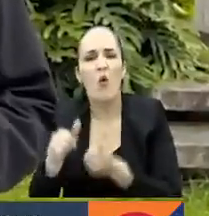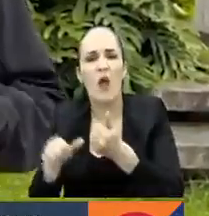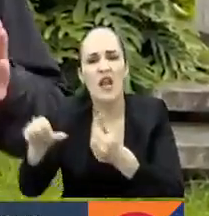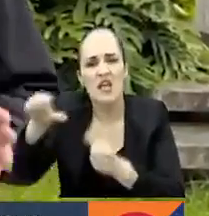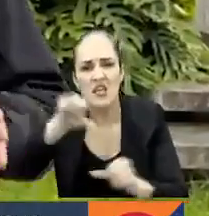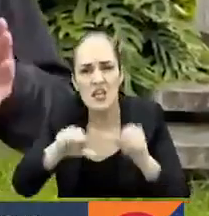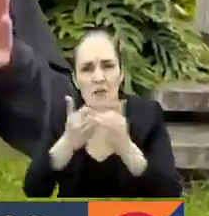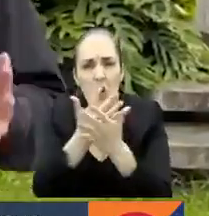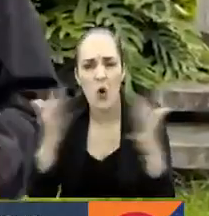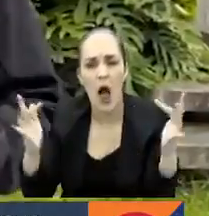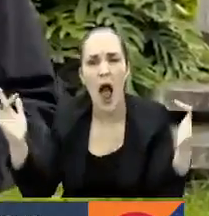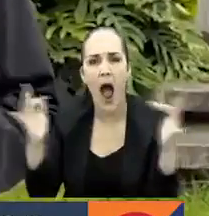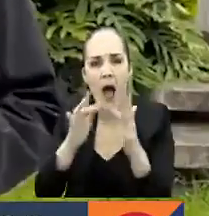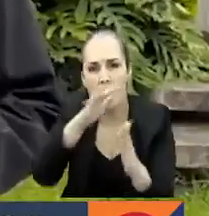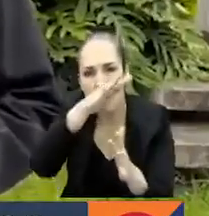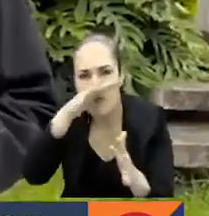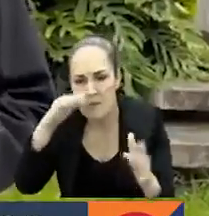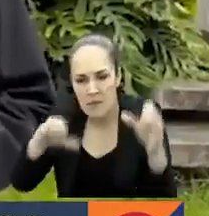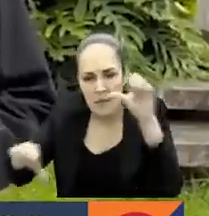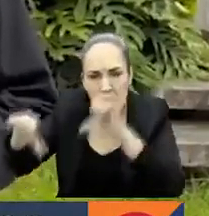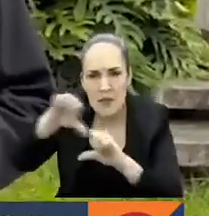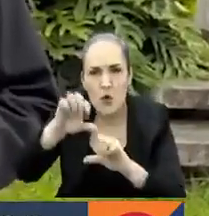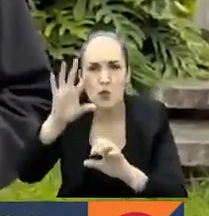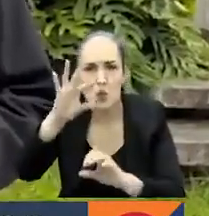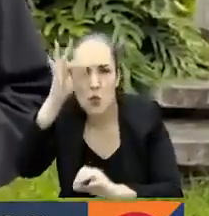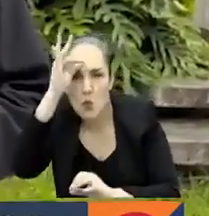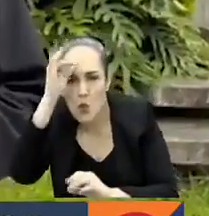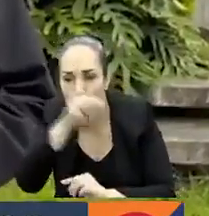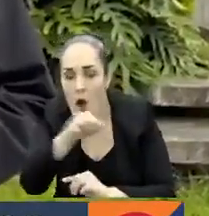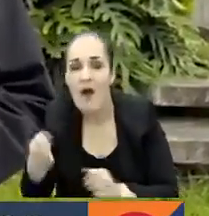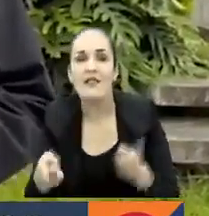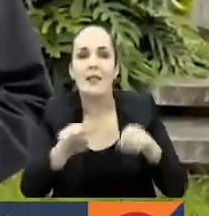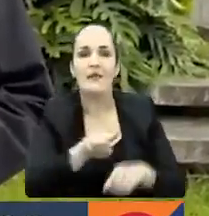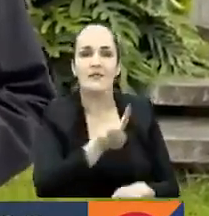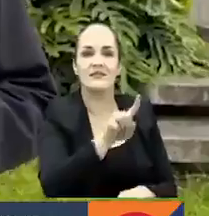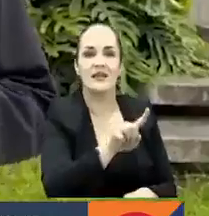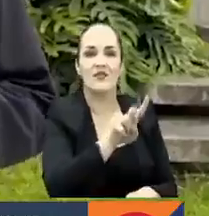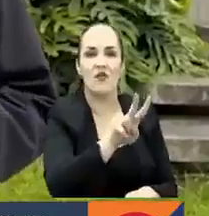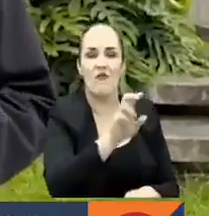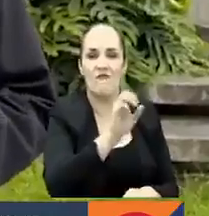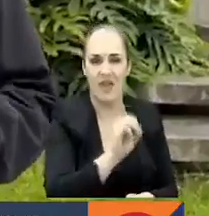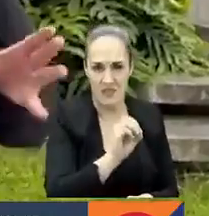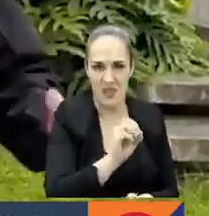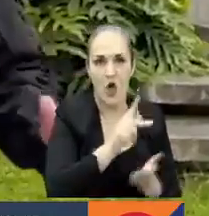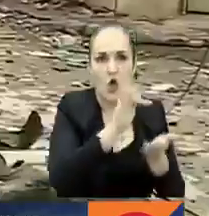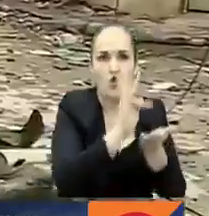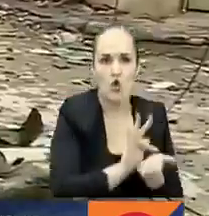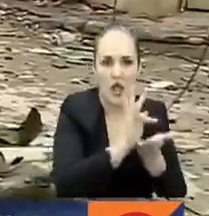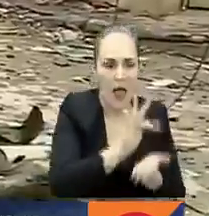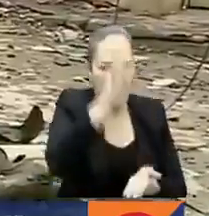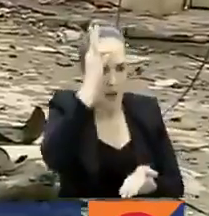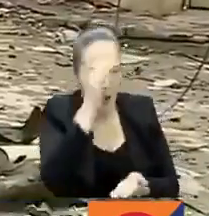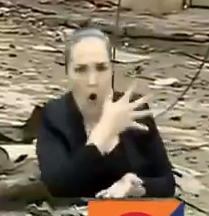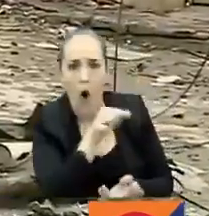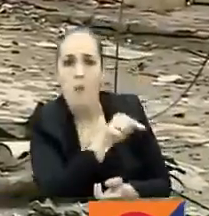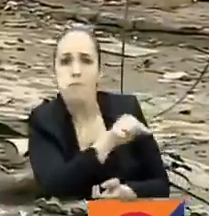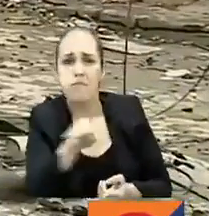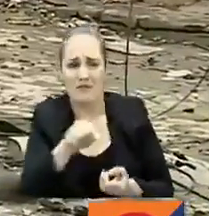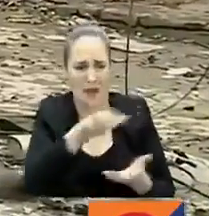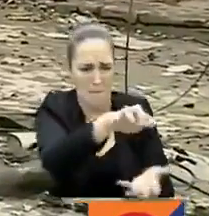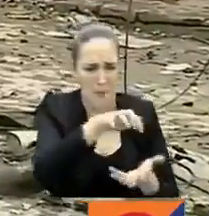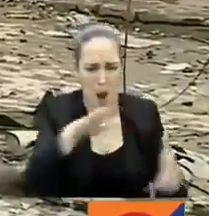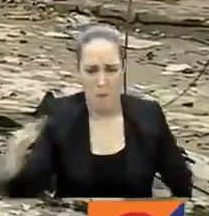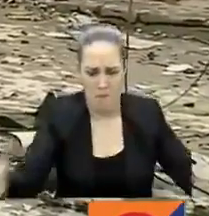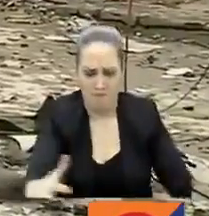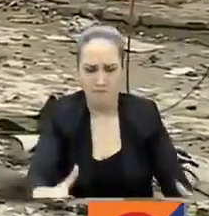y 120 toneladas de clorhidrato de cocaína y de marihuana en esa zona del país. Las